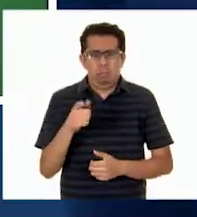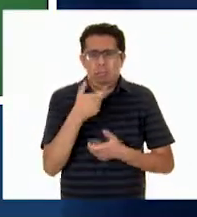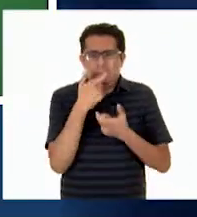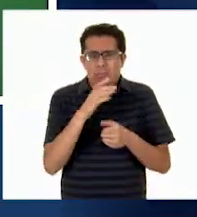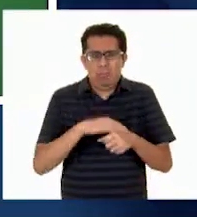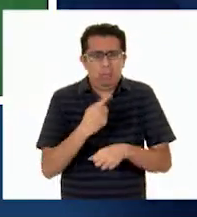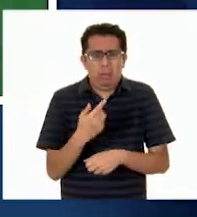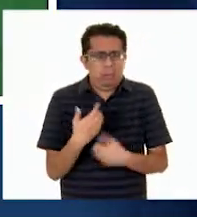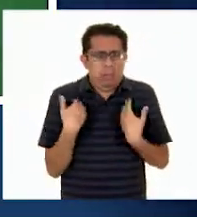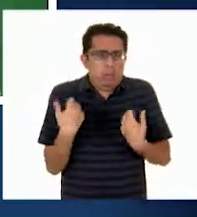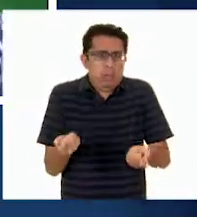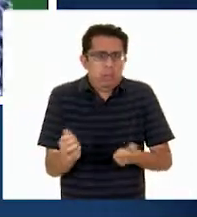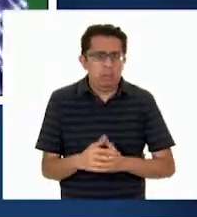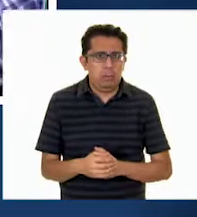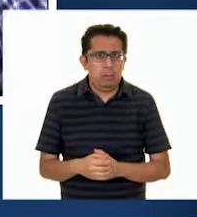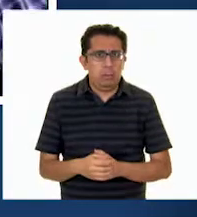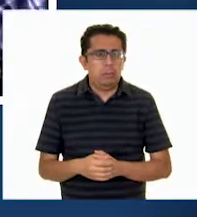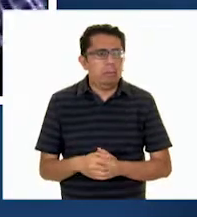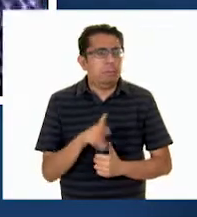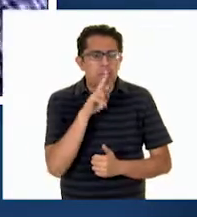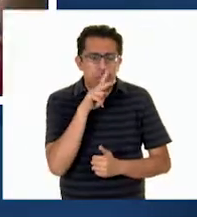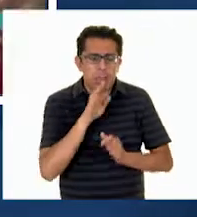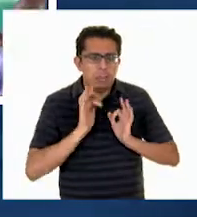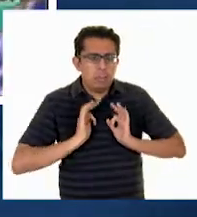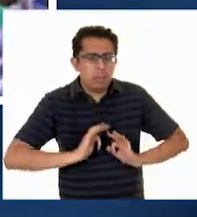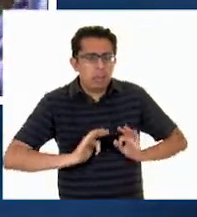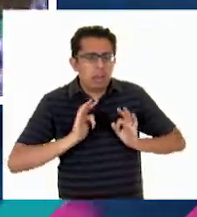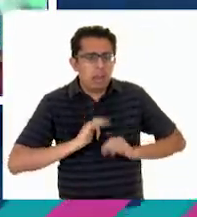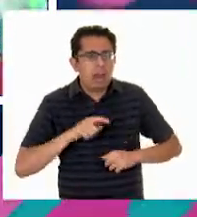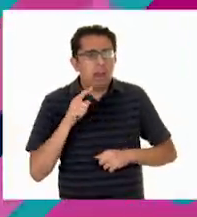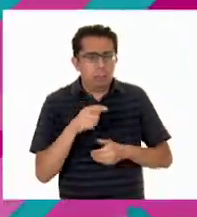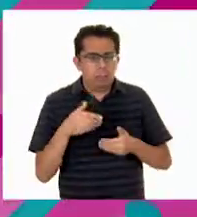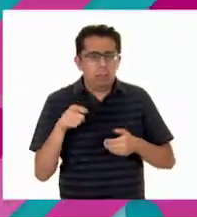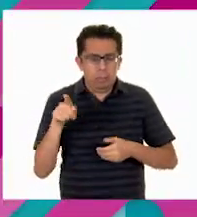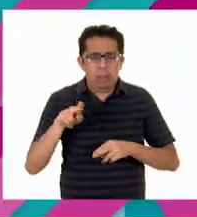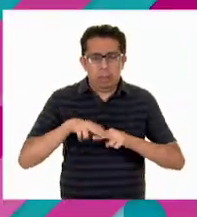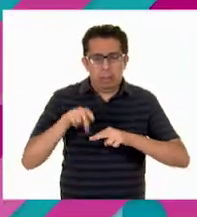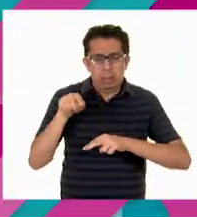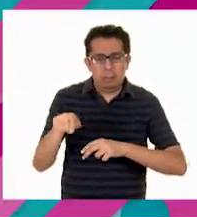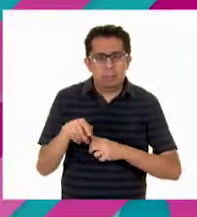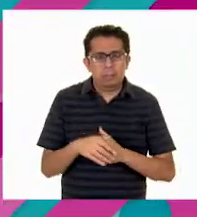risas. No te preocupes. Voy a sentarte a este lugar.